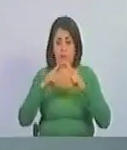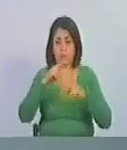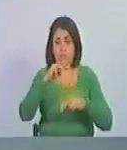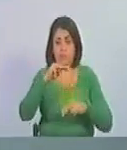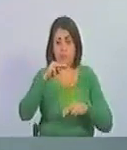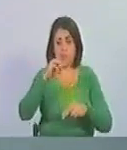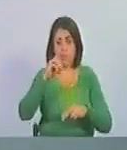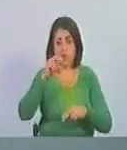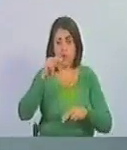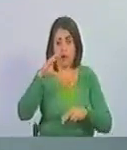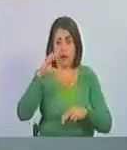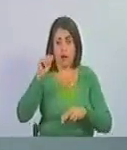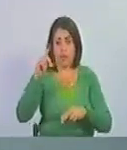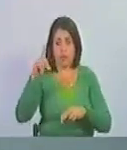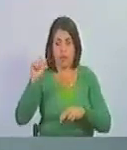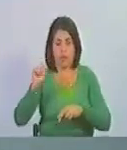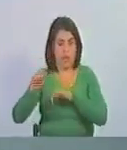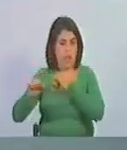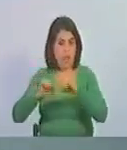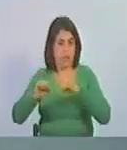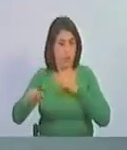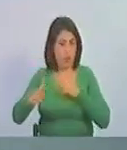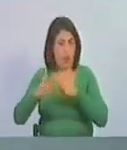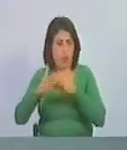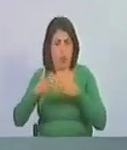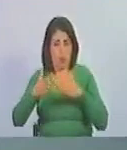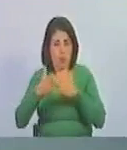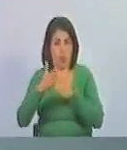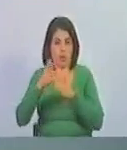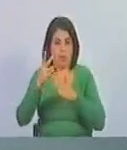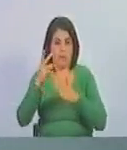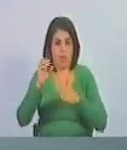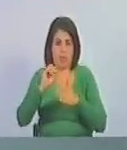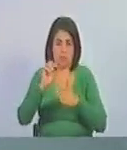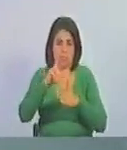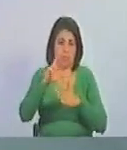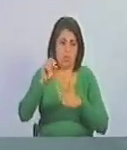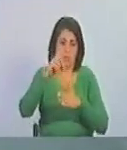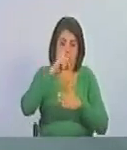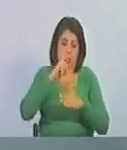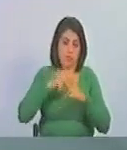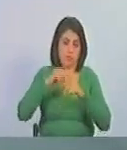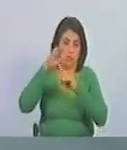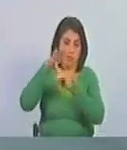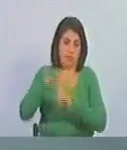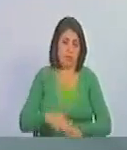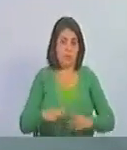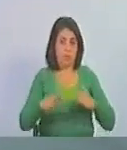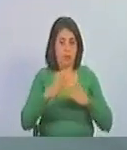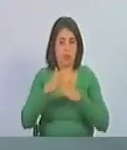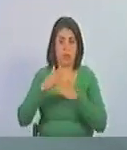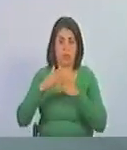acción contra más de 20 años, 30 años de dictaduras contra el pueblo cubano,